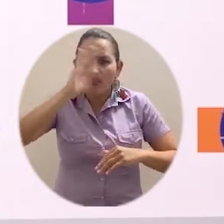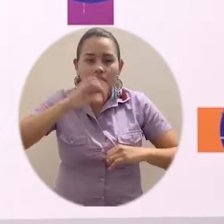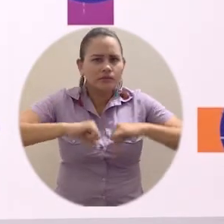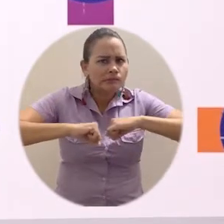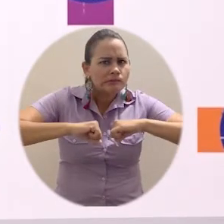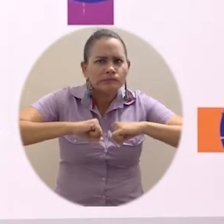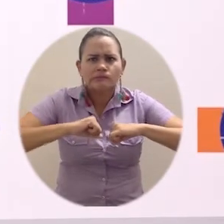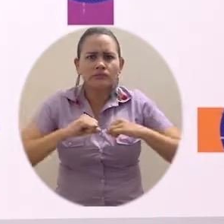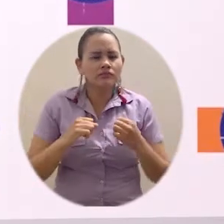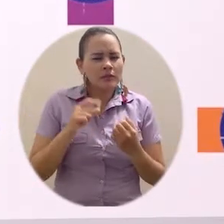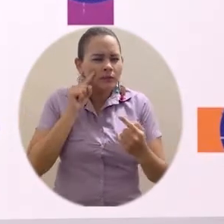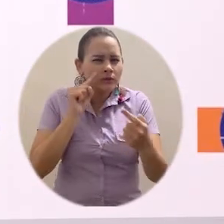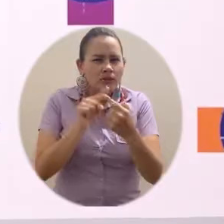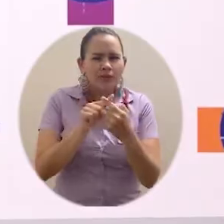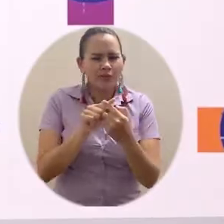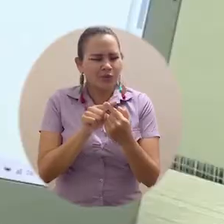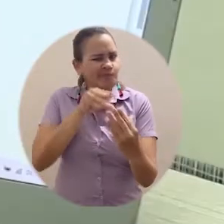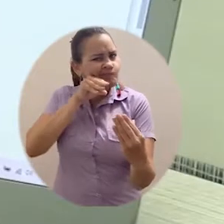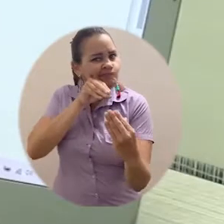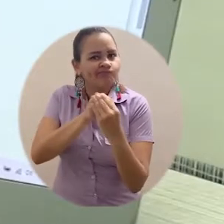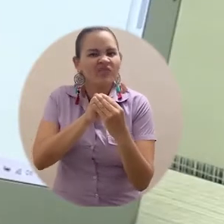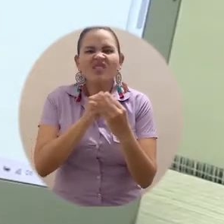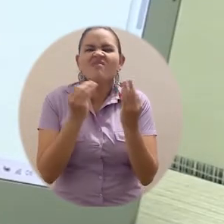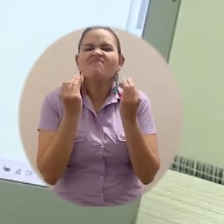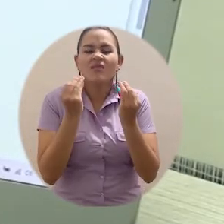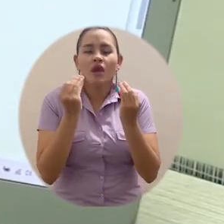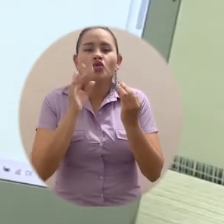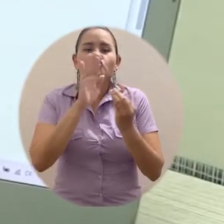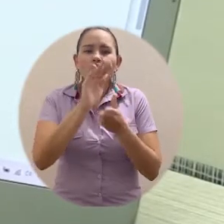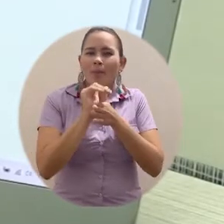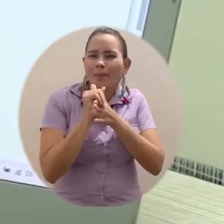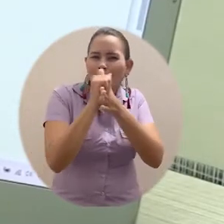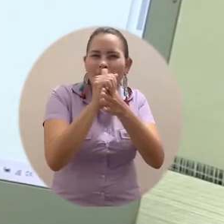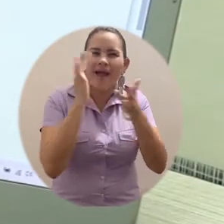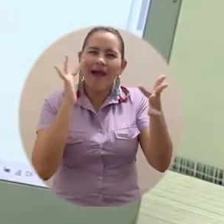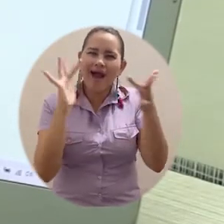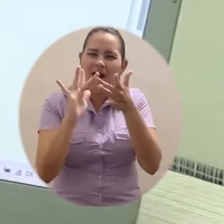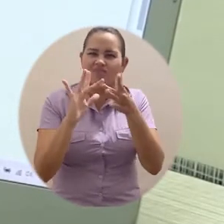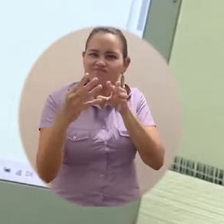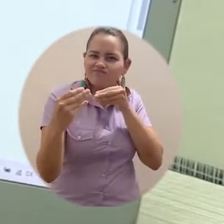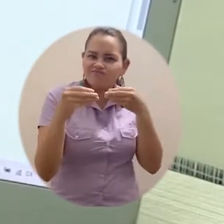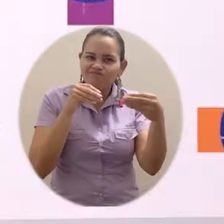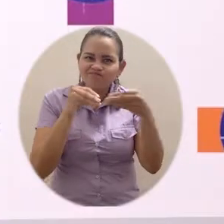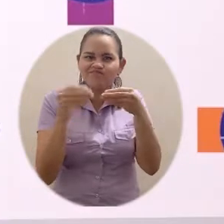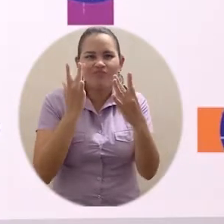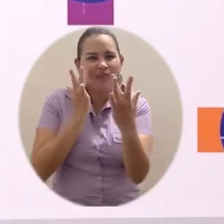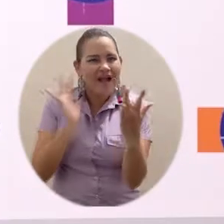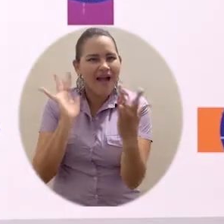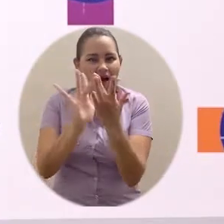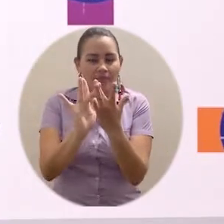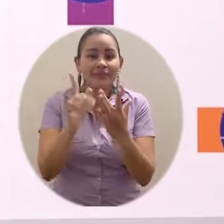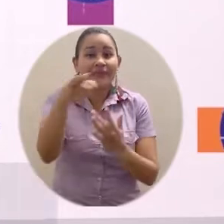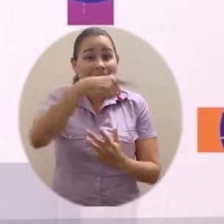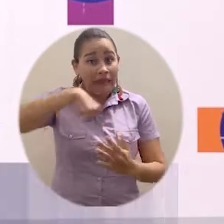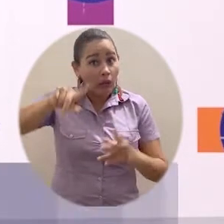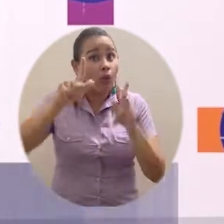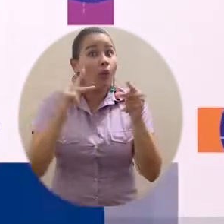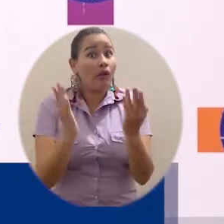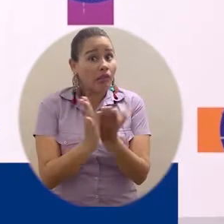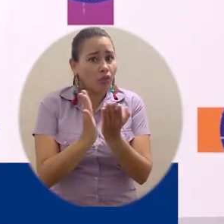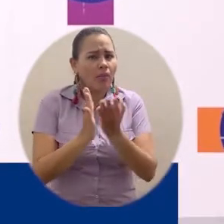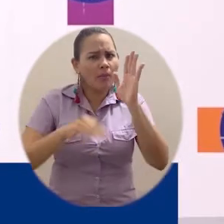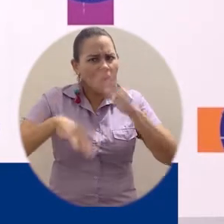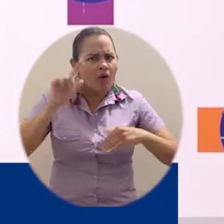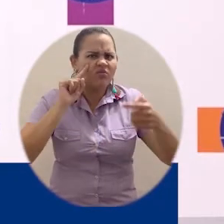en su enfoque de enseñanza y aprendizaje el uso de diferentes herramientas metodológicas y también para los estudiantes en su forma de aprender. Así que